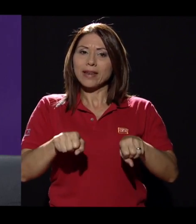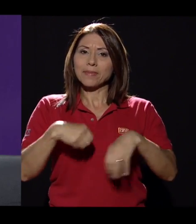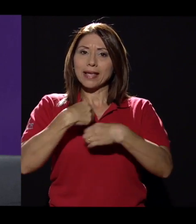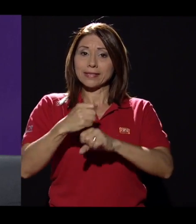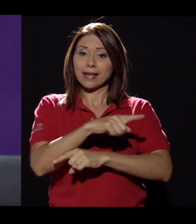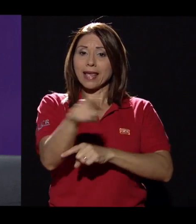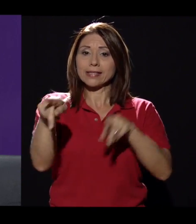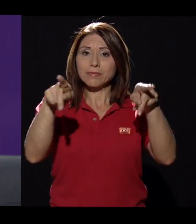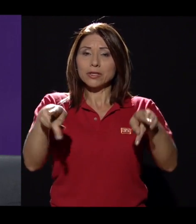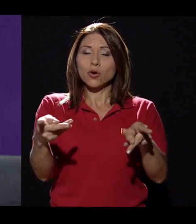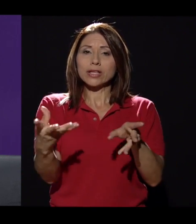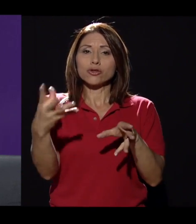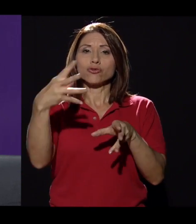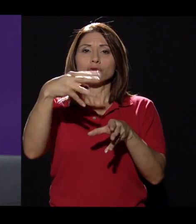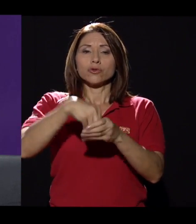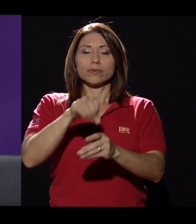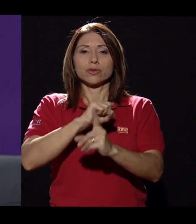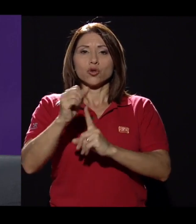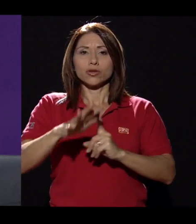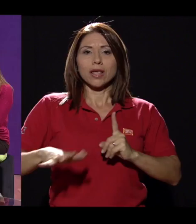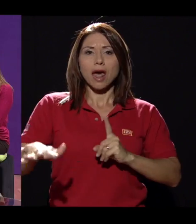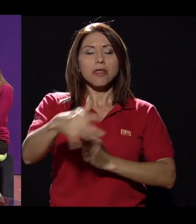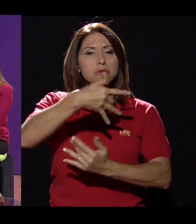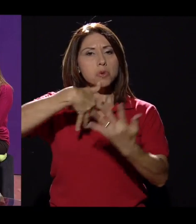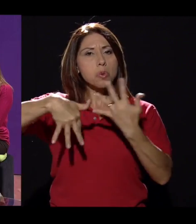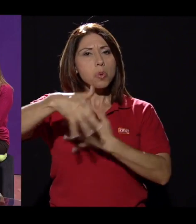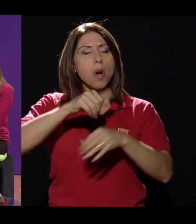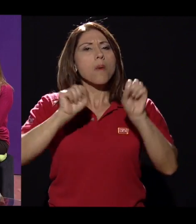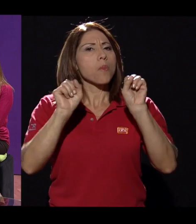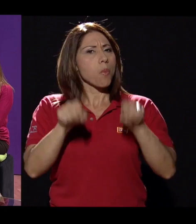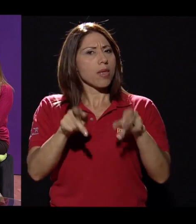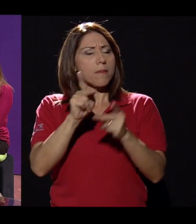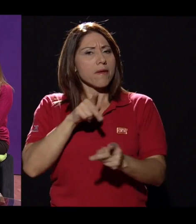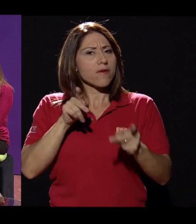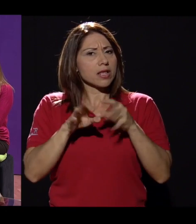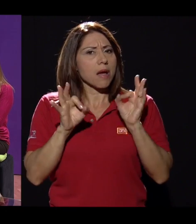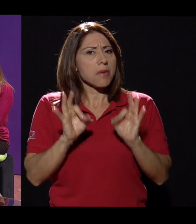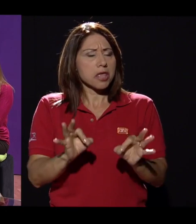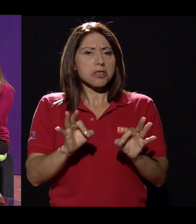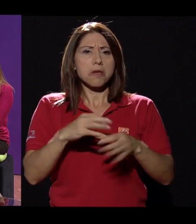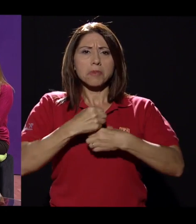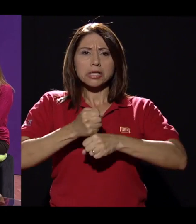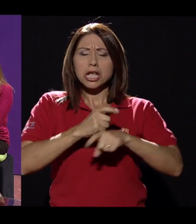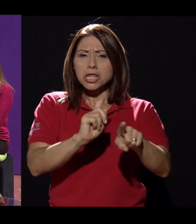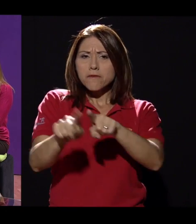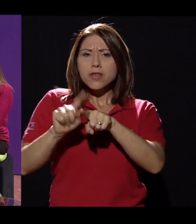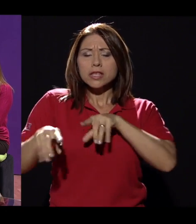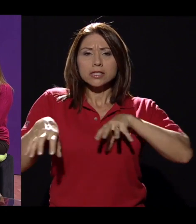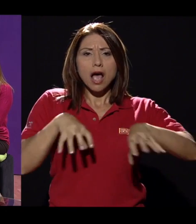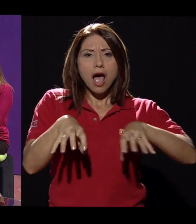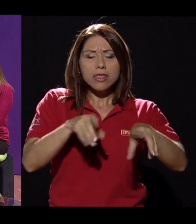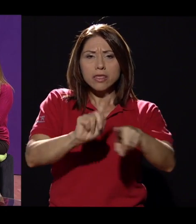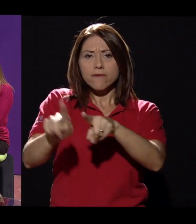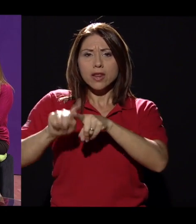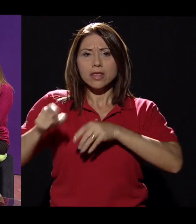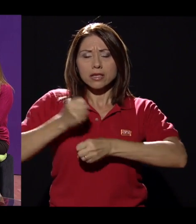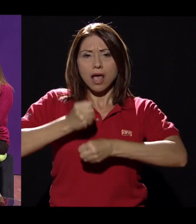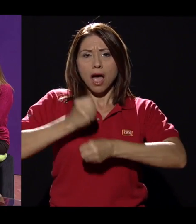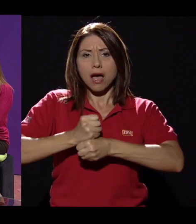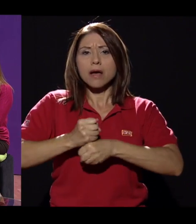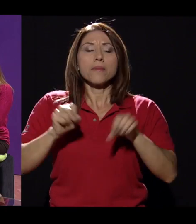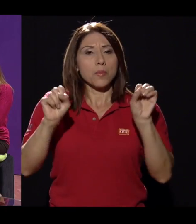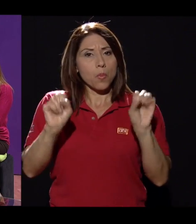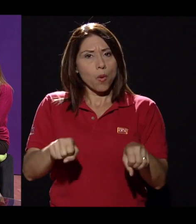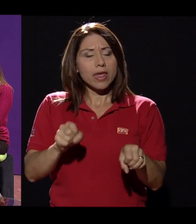el poder incluirlos realmente en la sociedad, ¿verdad? Son personas que pueden desempeñarse perfectamente en múltiples labores, en múltiples actividades